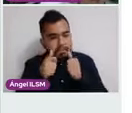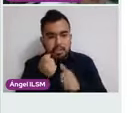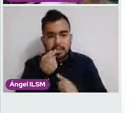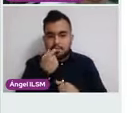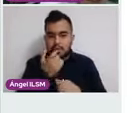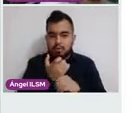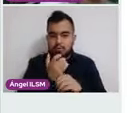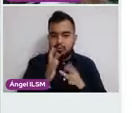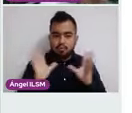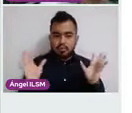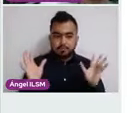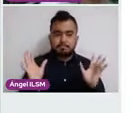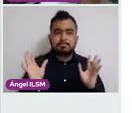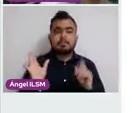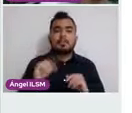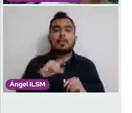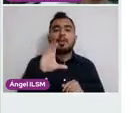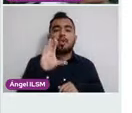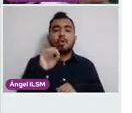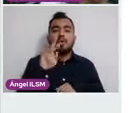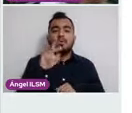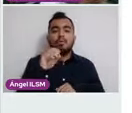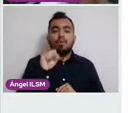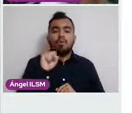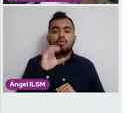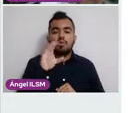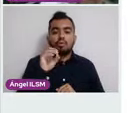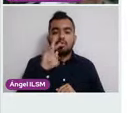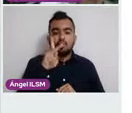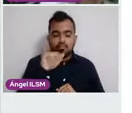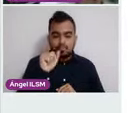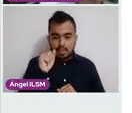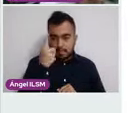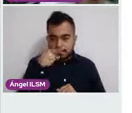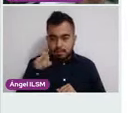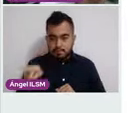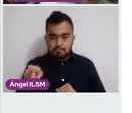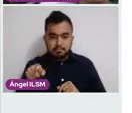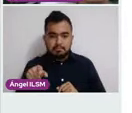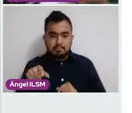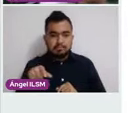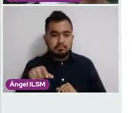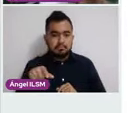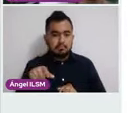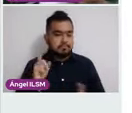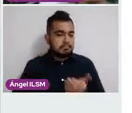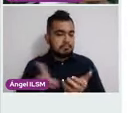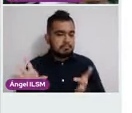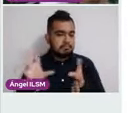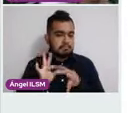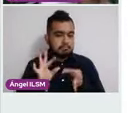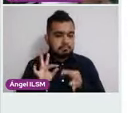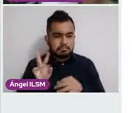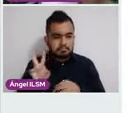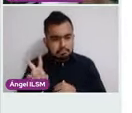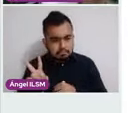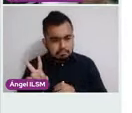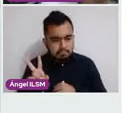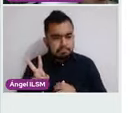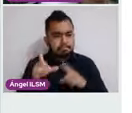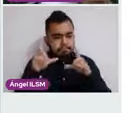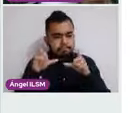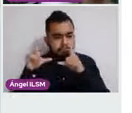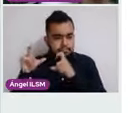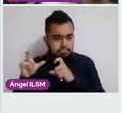Se realiza la colposcopía por institución. Y la colposcopía la describen como adecuada, un cervix